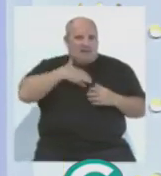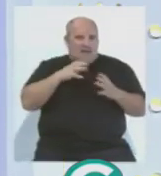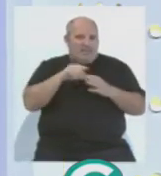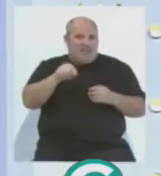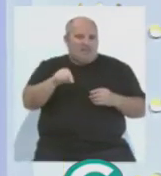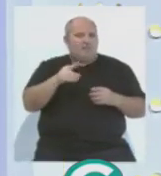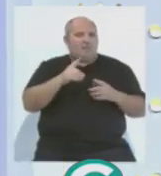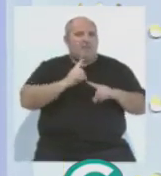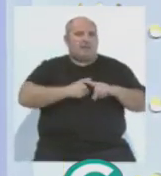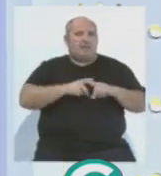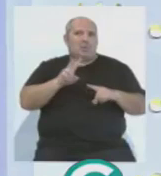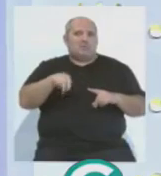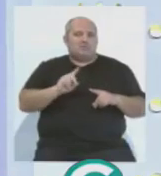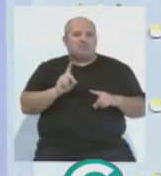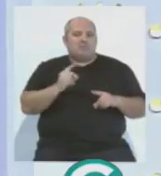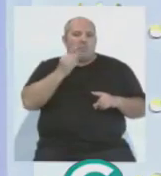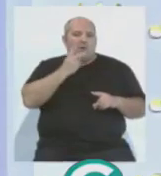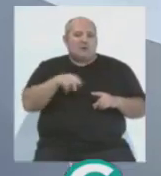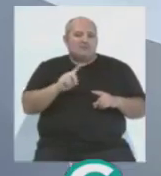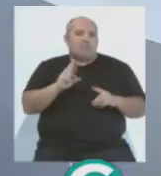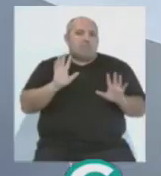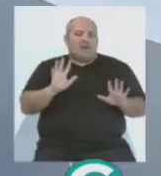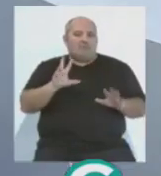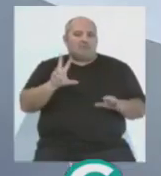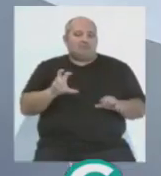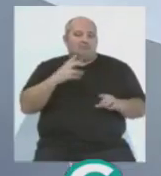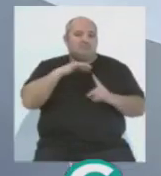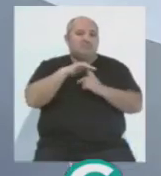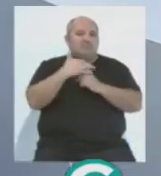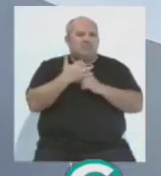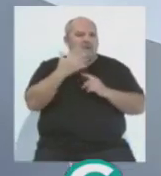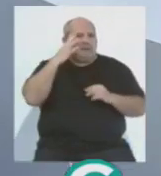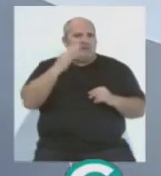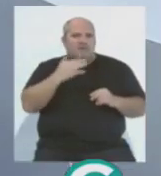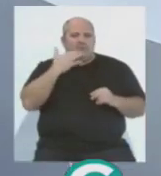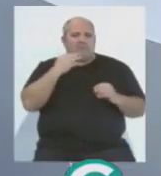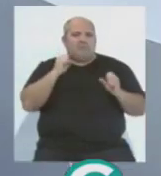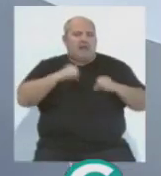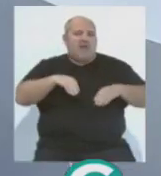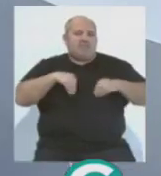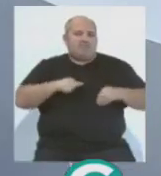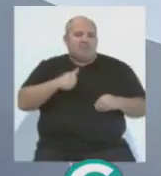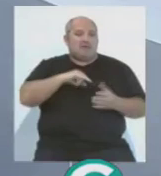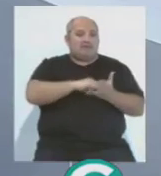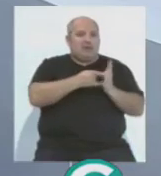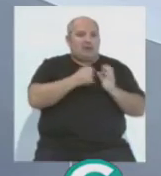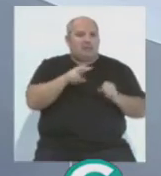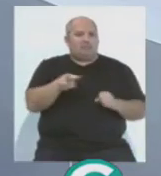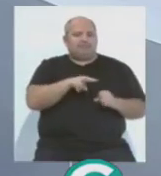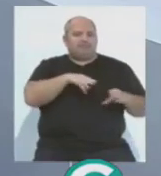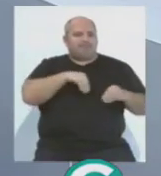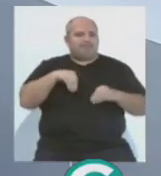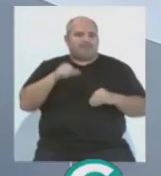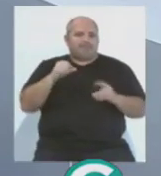cierta manera los empates no suelen ser demasiado buenos, pero dada la circunstancia creo que quedaron conformes los técnicos y